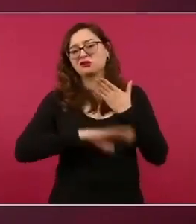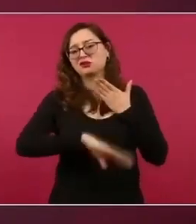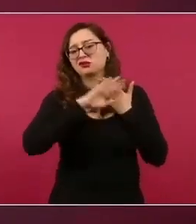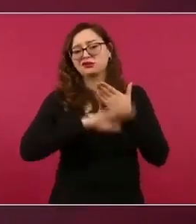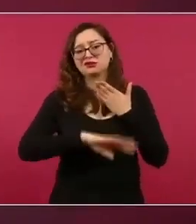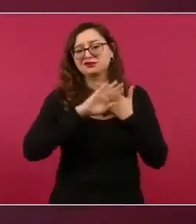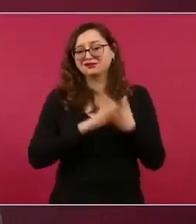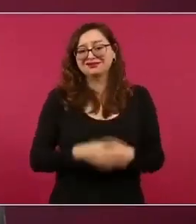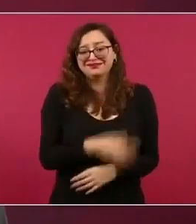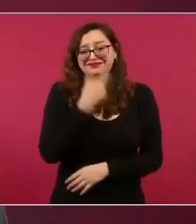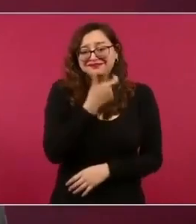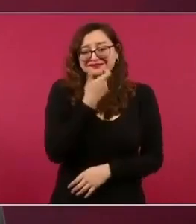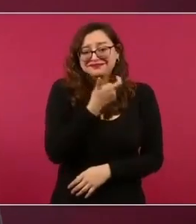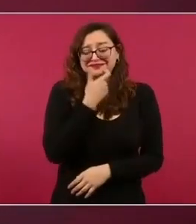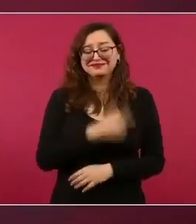este